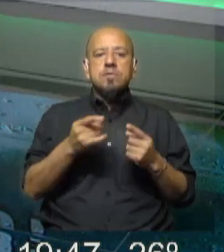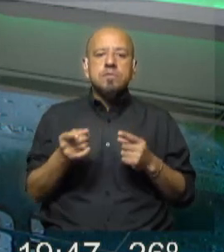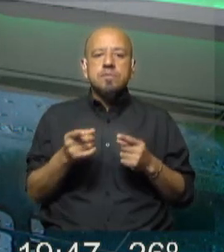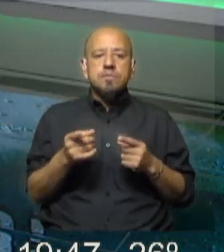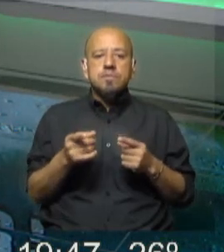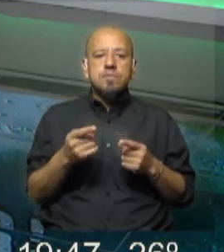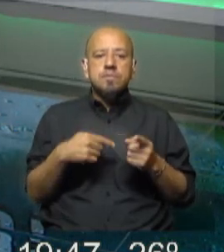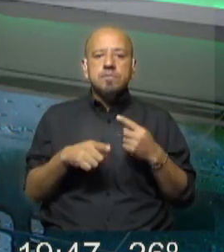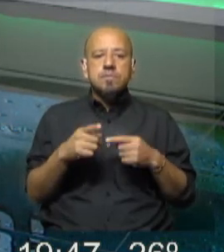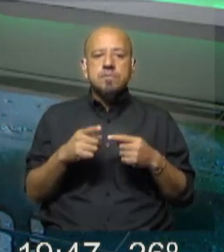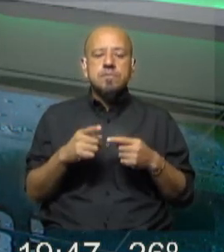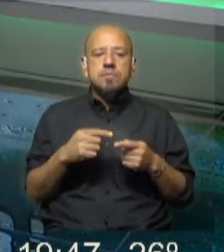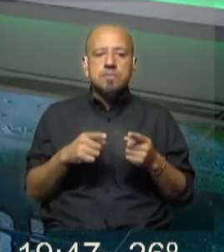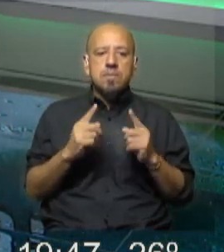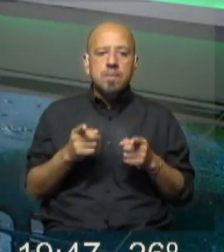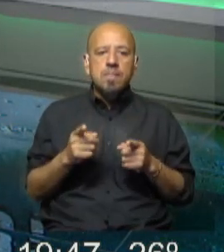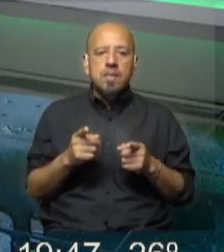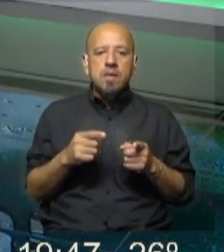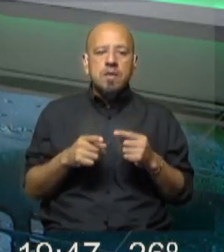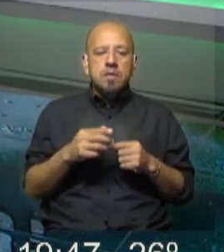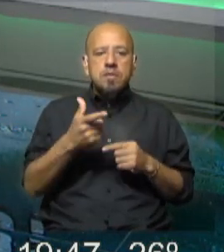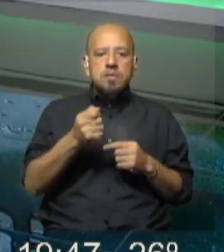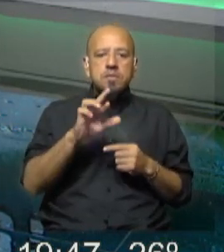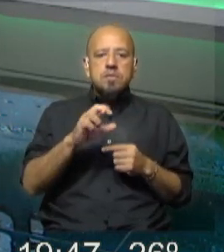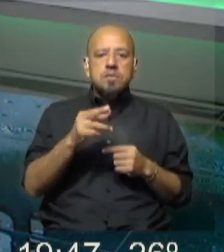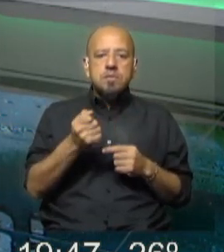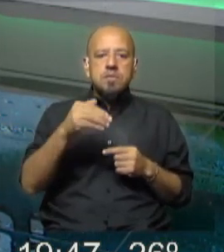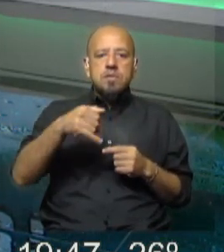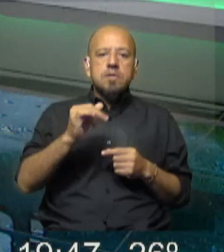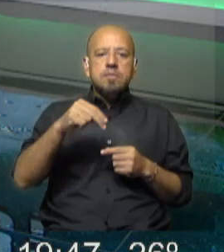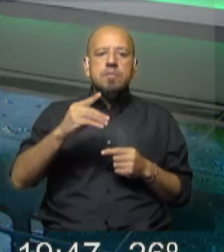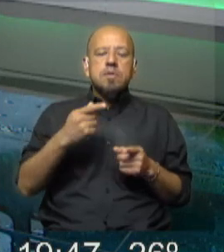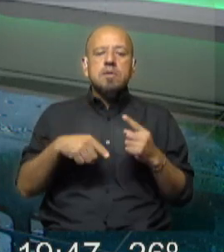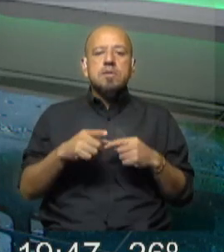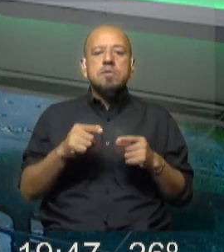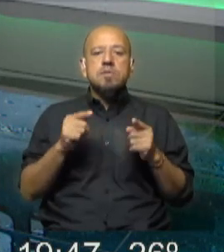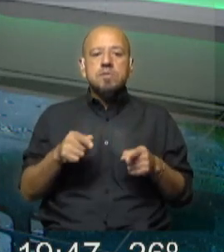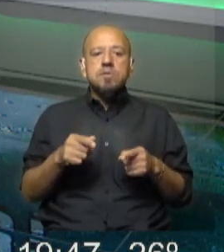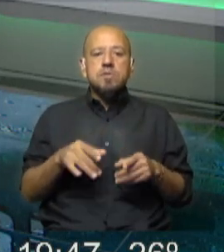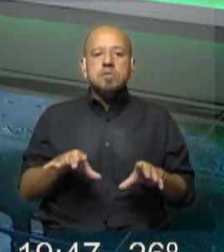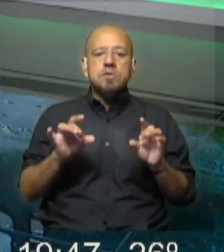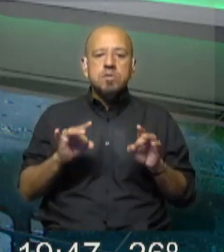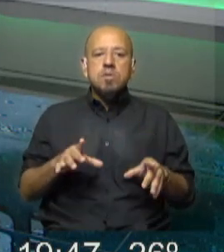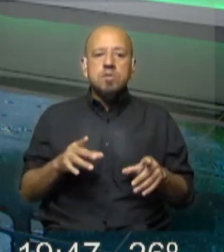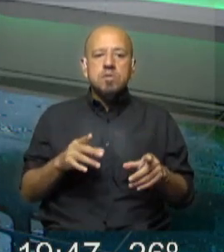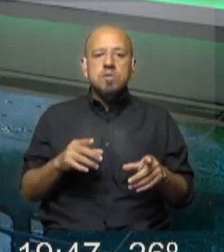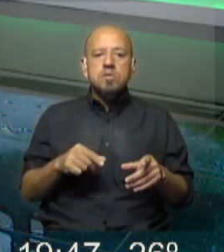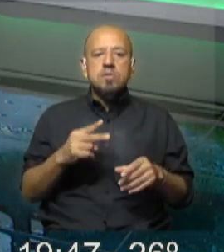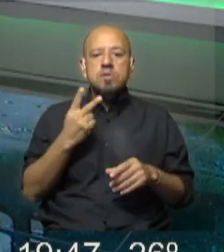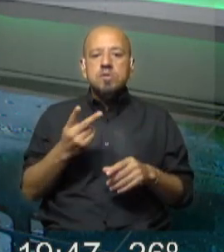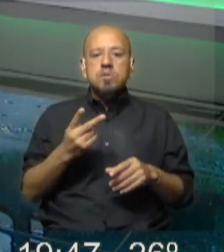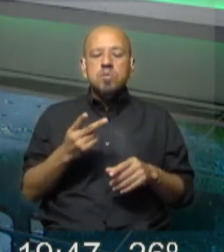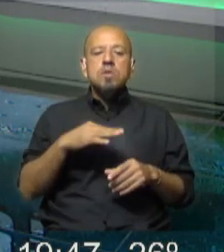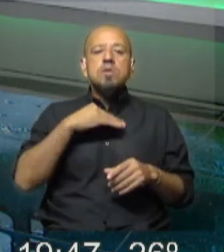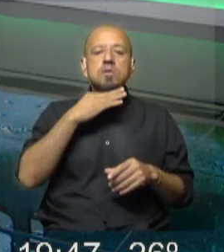balnearios Santa Lucía del Este, también Araminda y esto, bueno, también con una reserva natural de olas, sería la segunda de